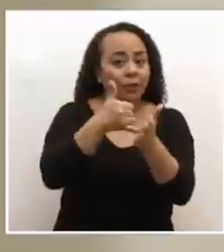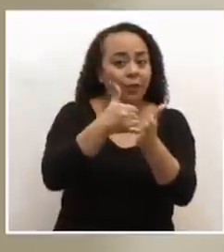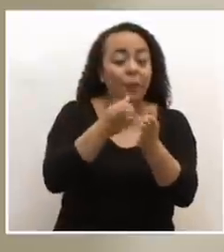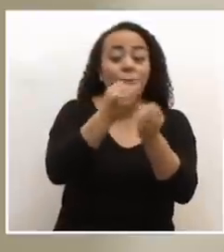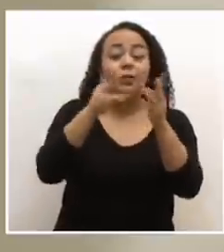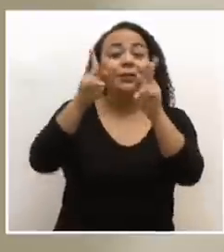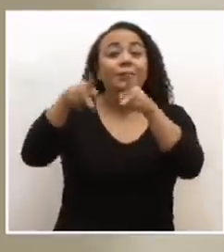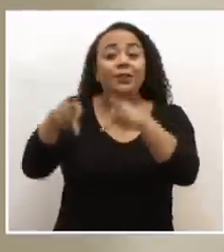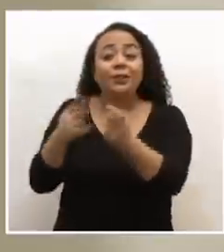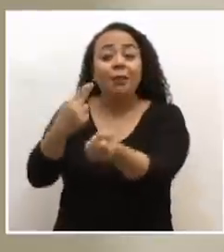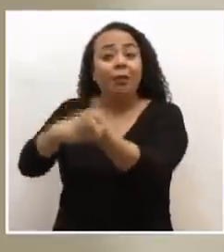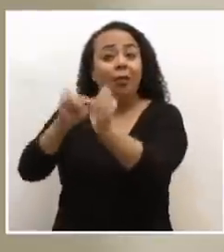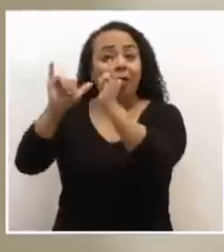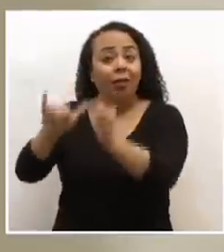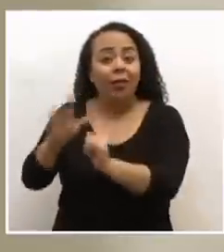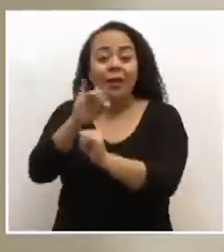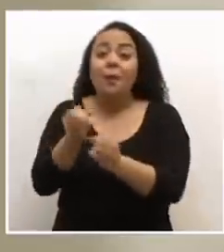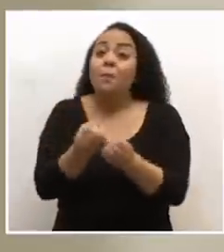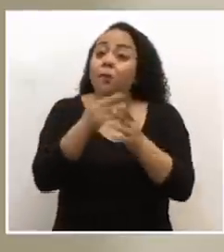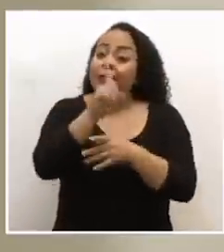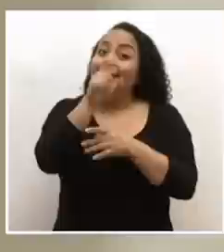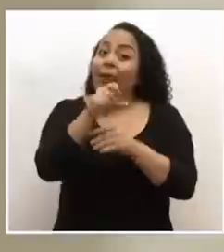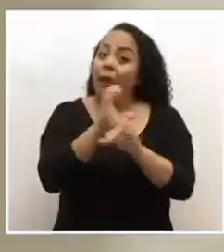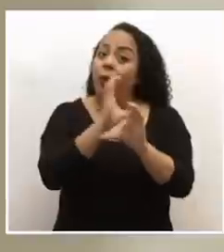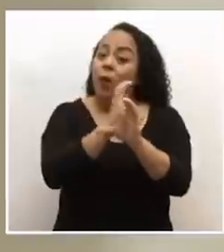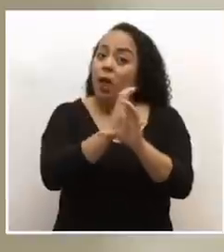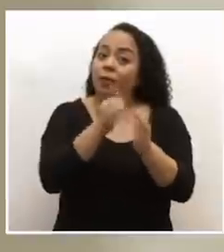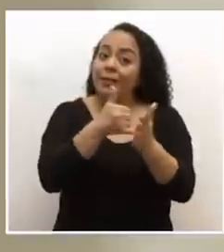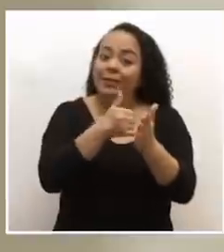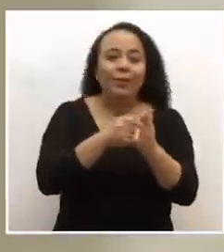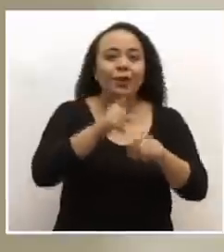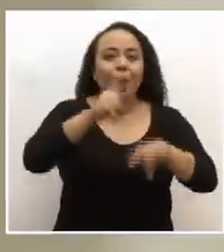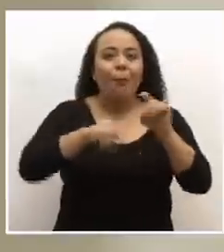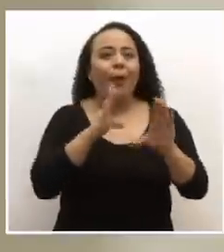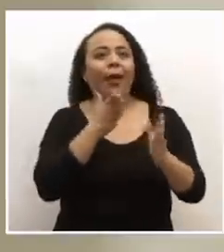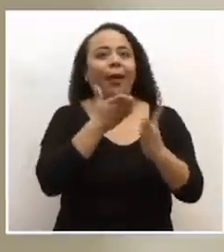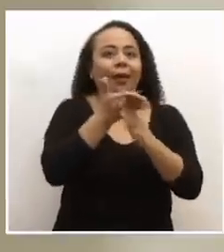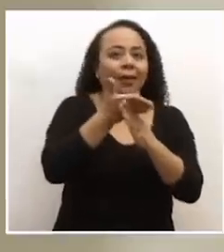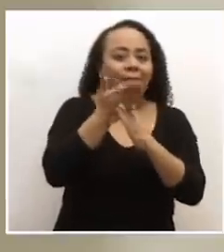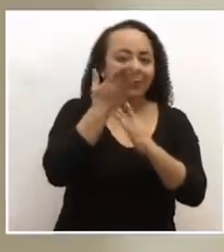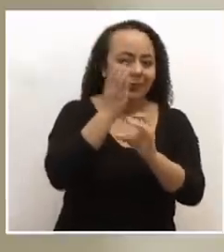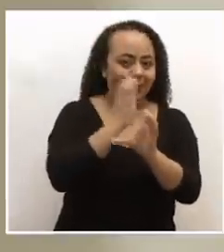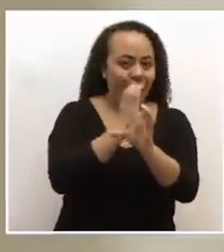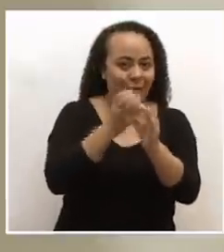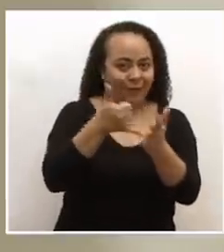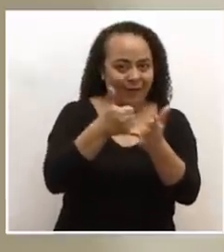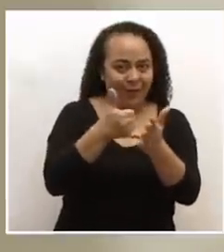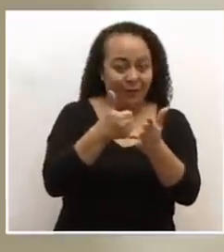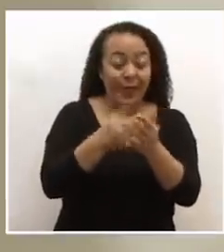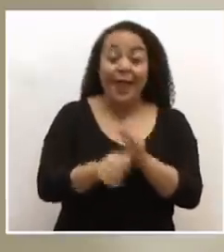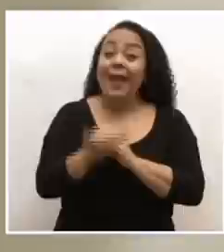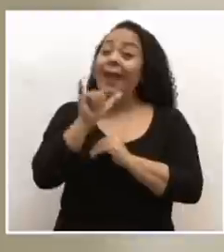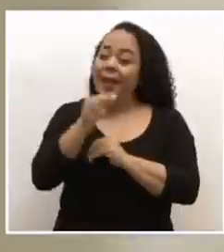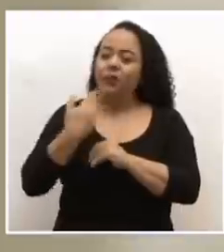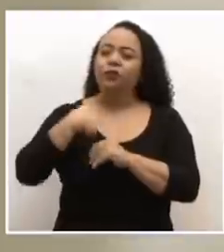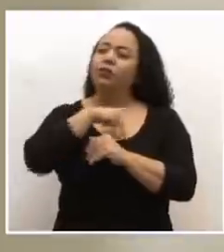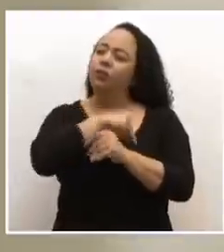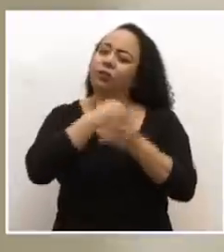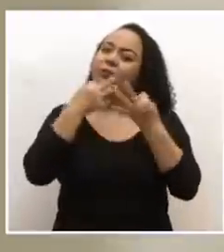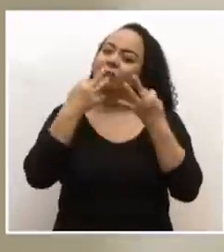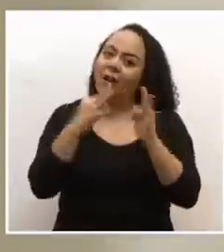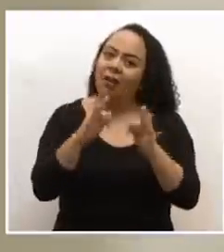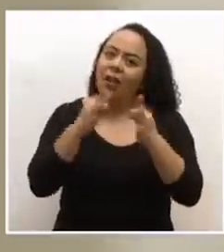hospitalizadas y muchas que ameritan estar en cuidados intensivos que no pueden tener acceso a cuidados intensivos. Eso es lo que hemos tratado